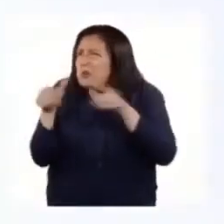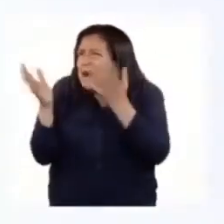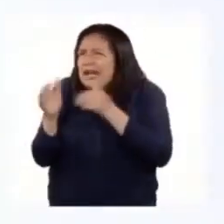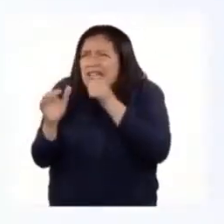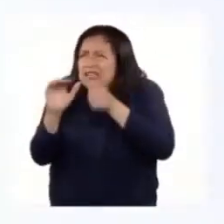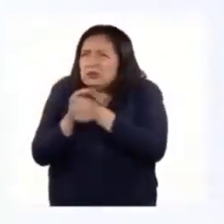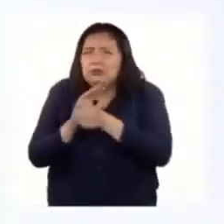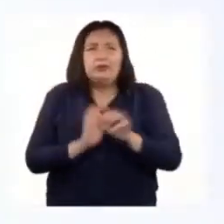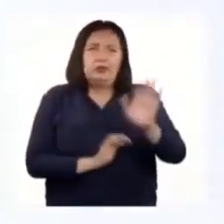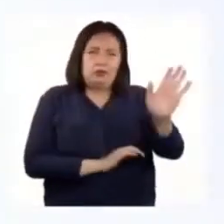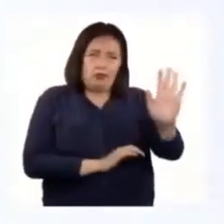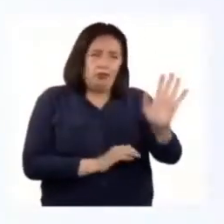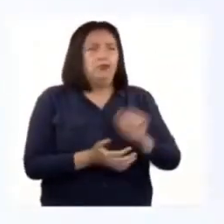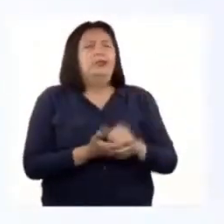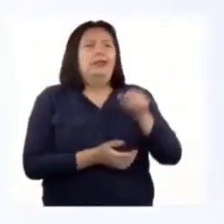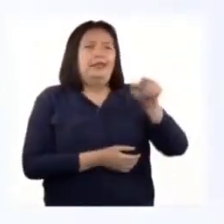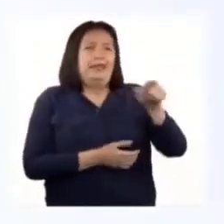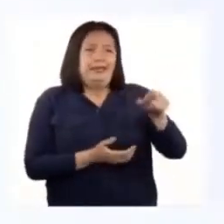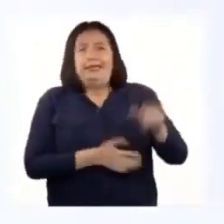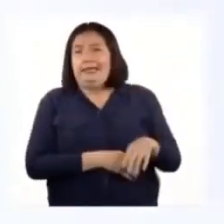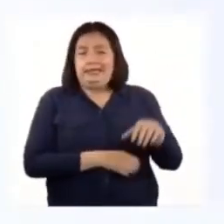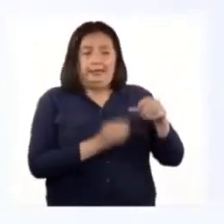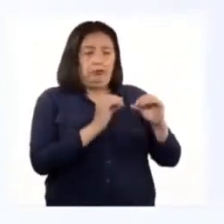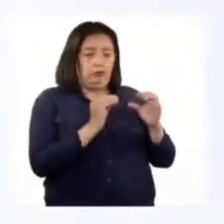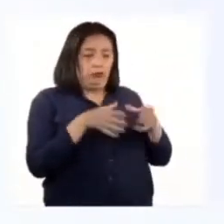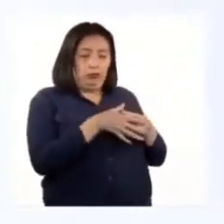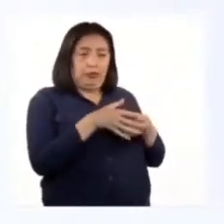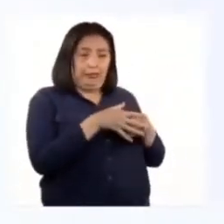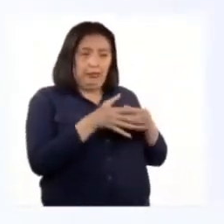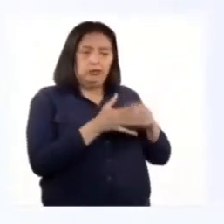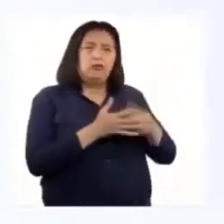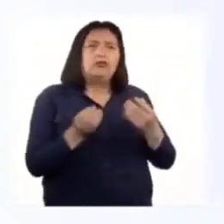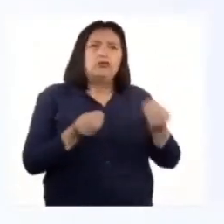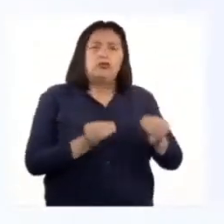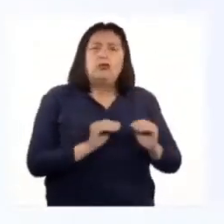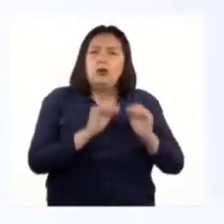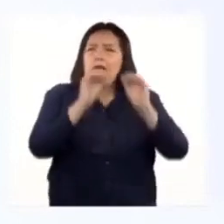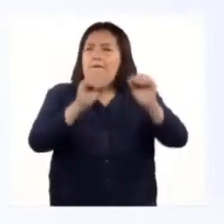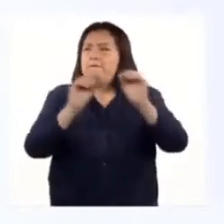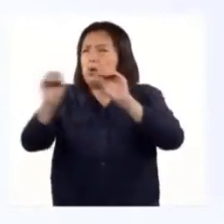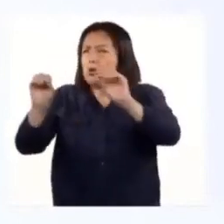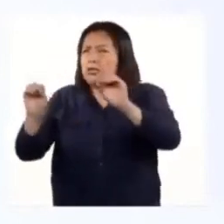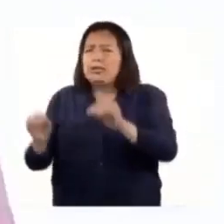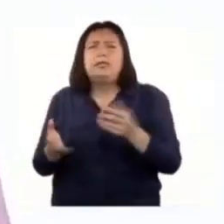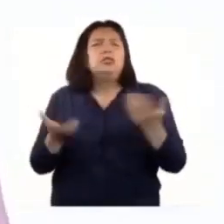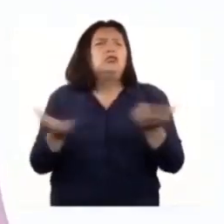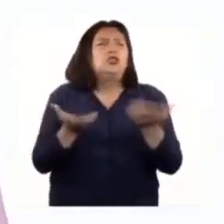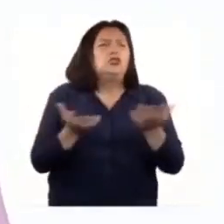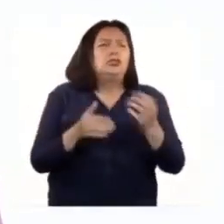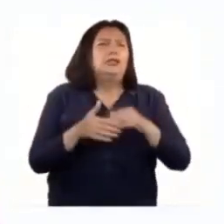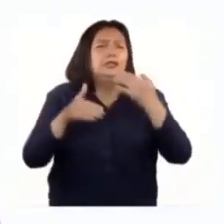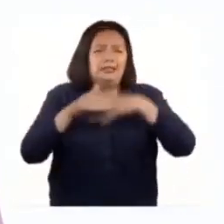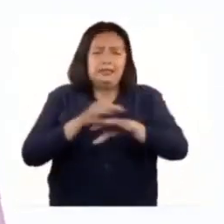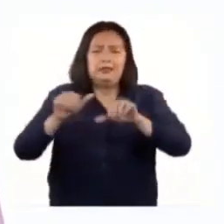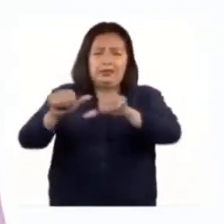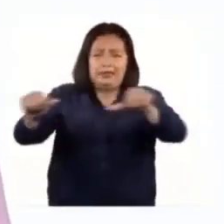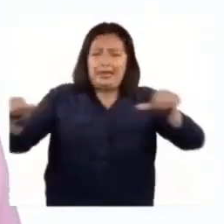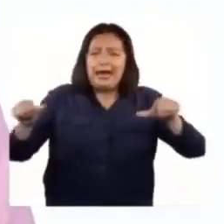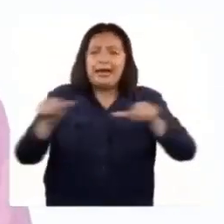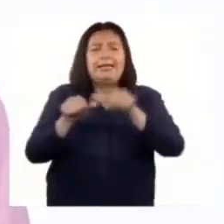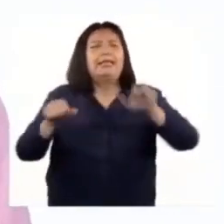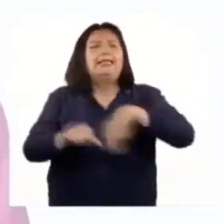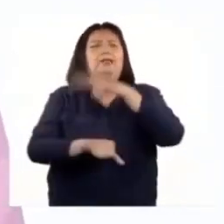B. Patricia. El CERNAM distribuye e instala estas cámaras trampa dentro de las áreas